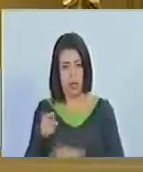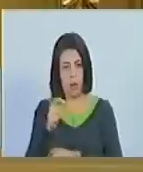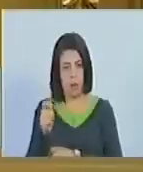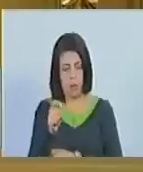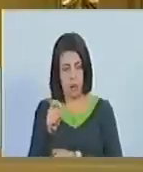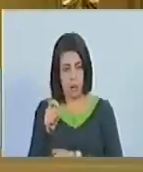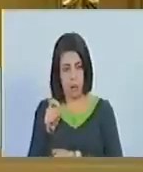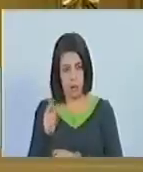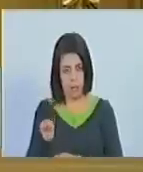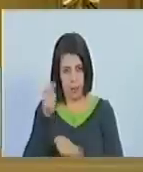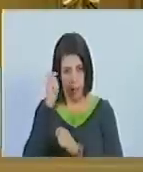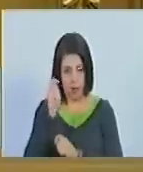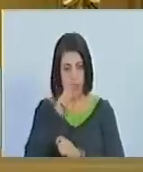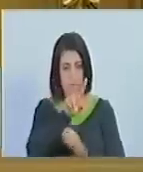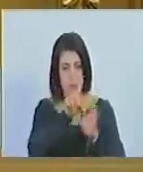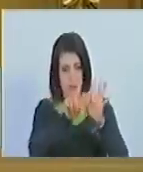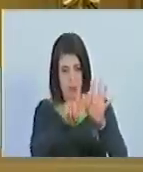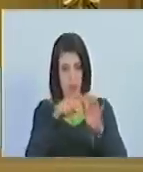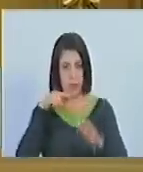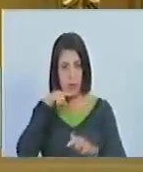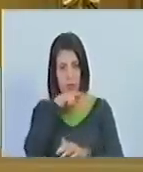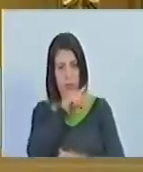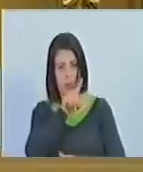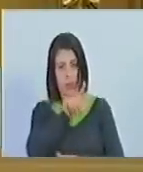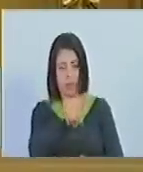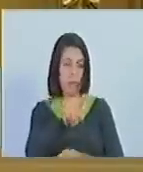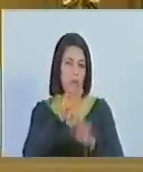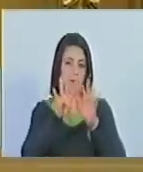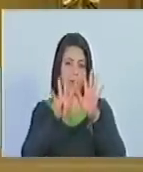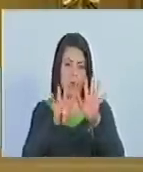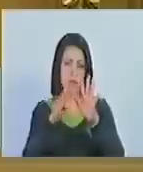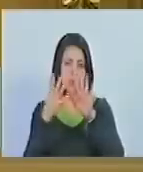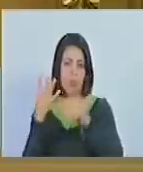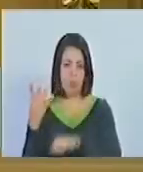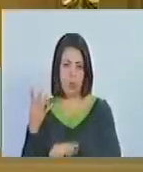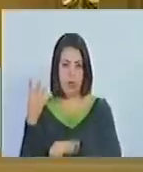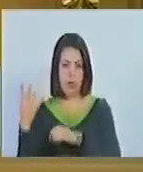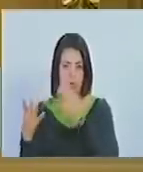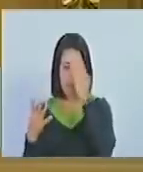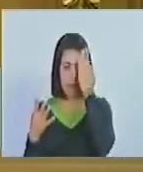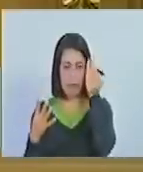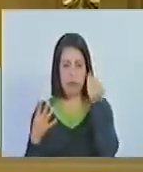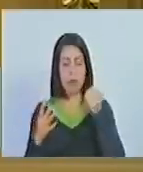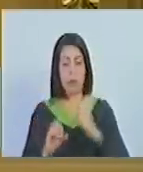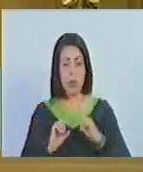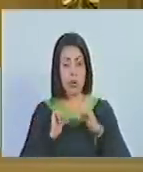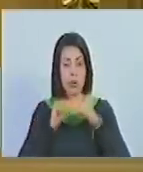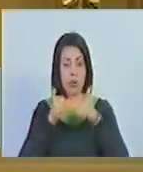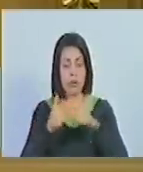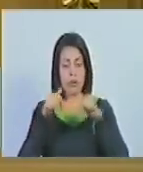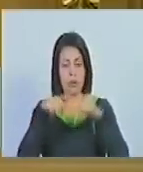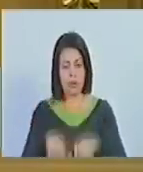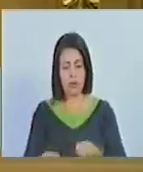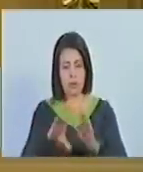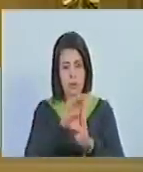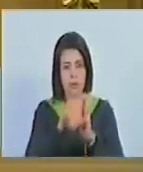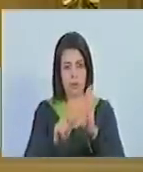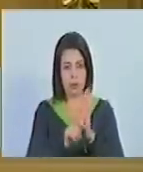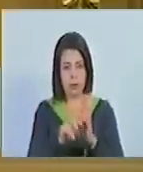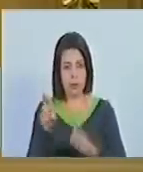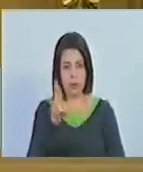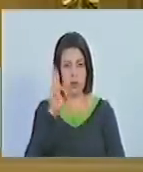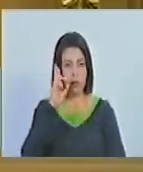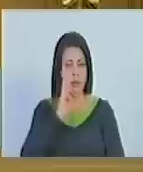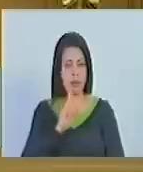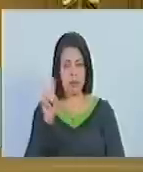promulgada el 6 de octubre de 1944 que con la entrada en vigencia de la constitución de la